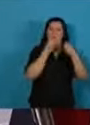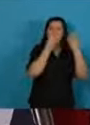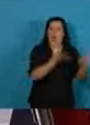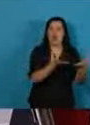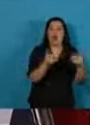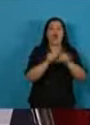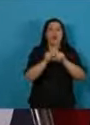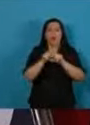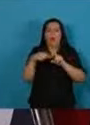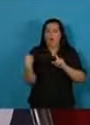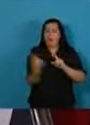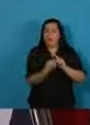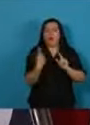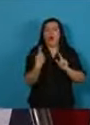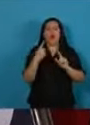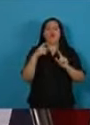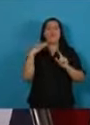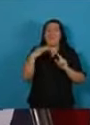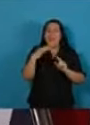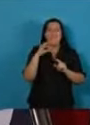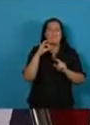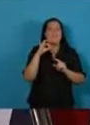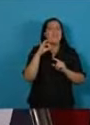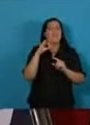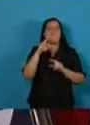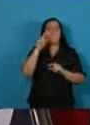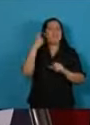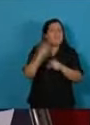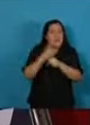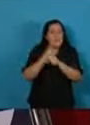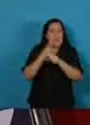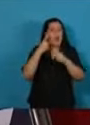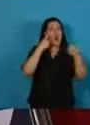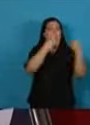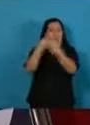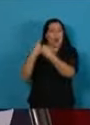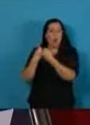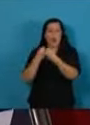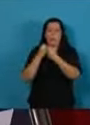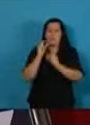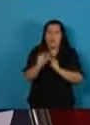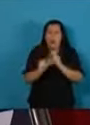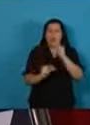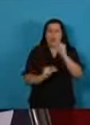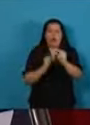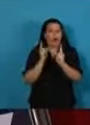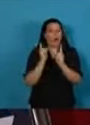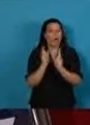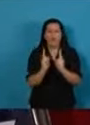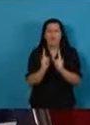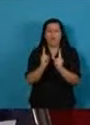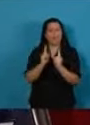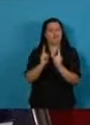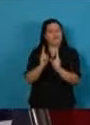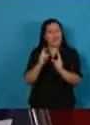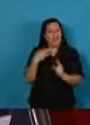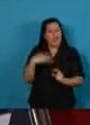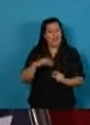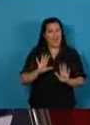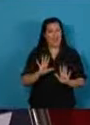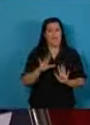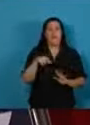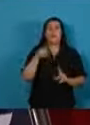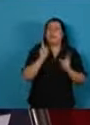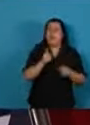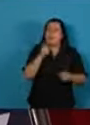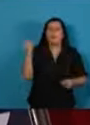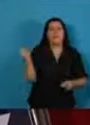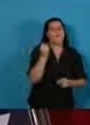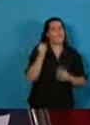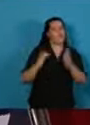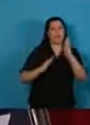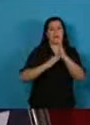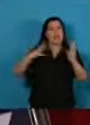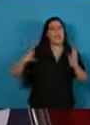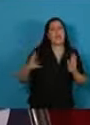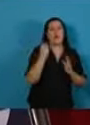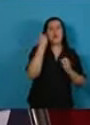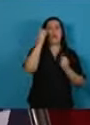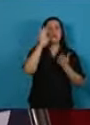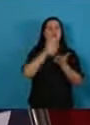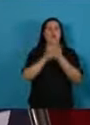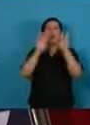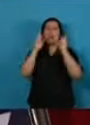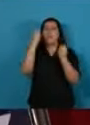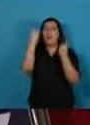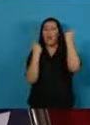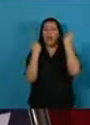de ese cuadro con el consenso y de manera paulatina y sostenida. Resulta fundamental recuperar la economía.